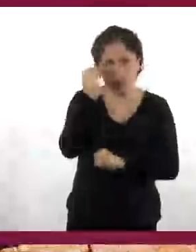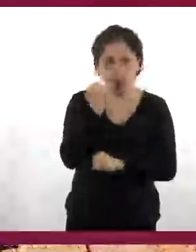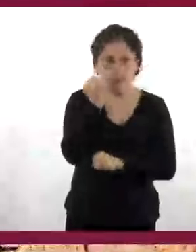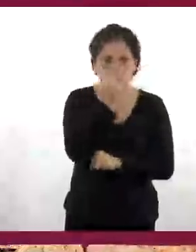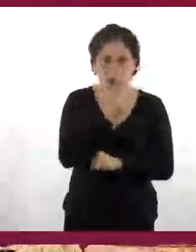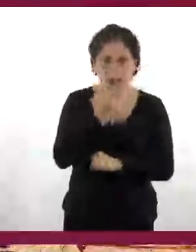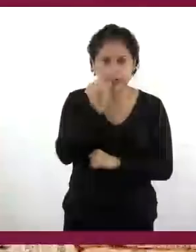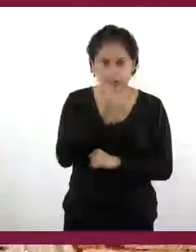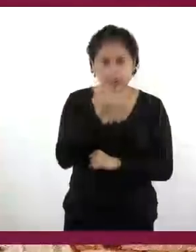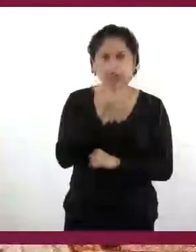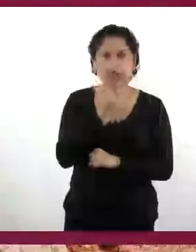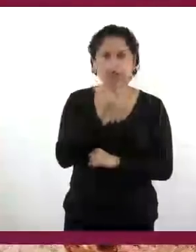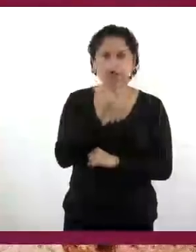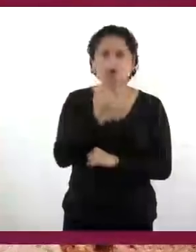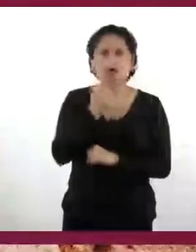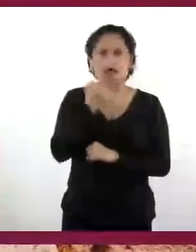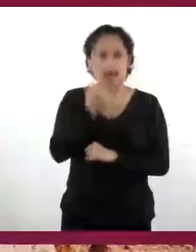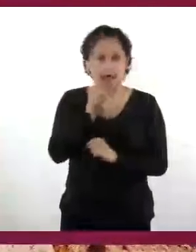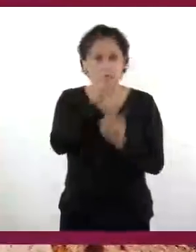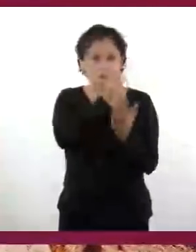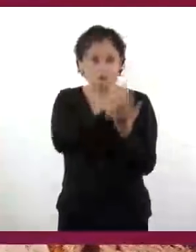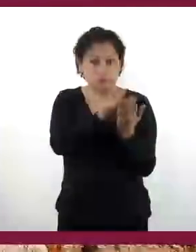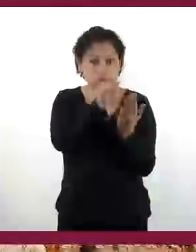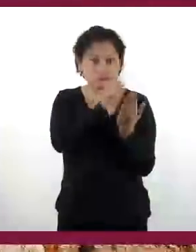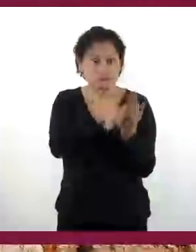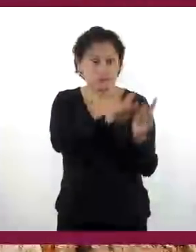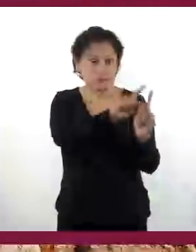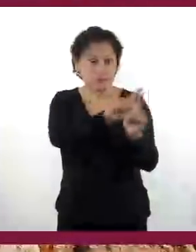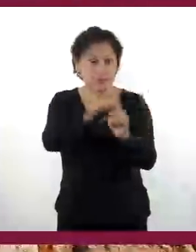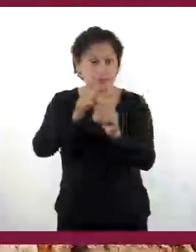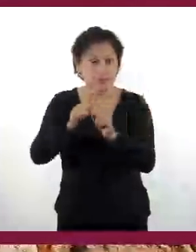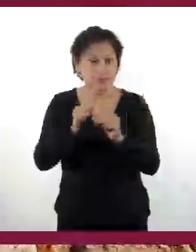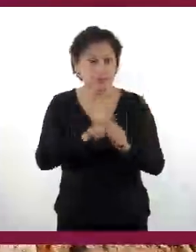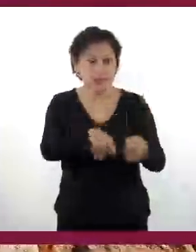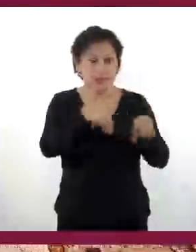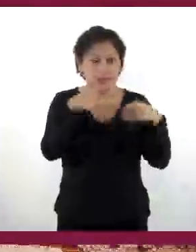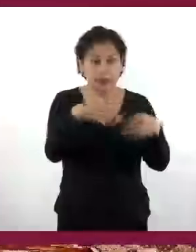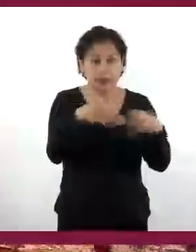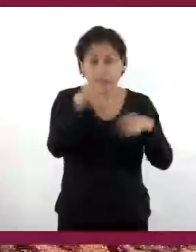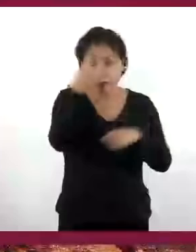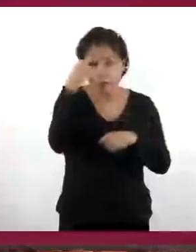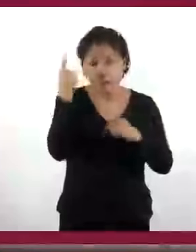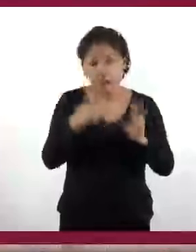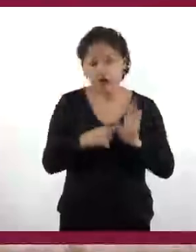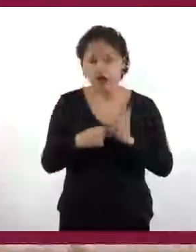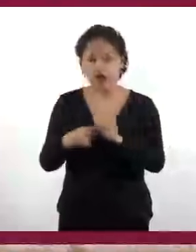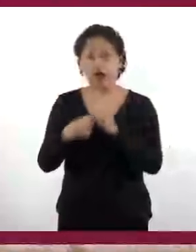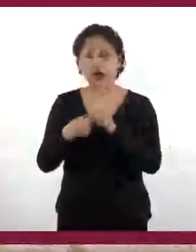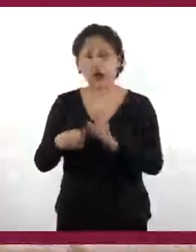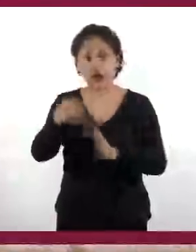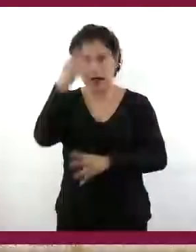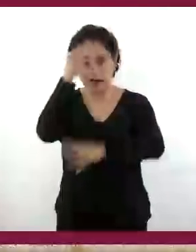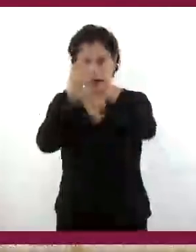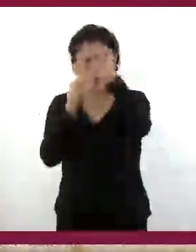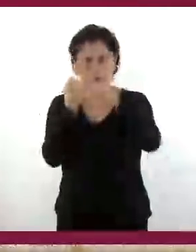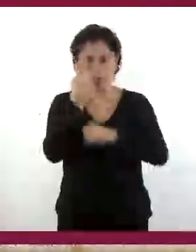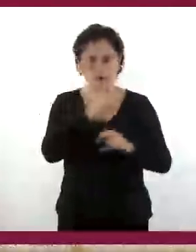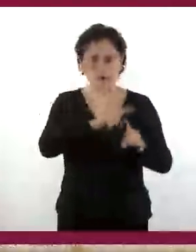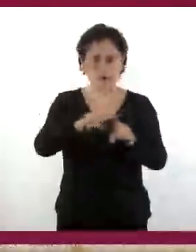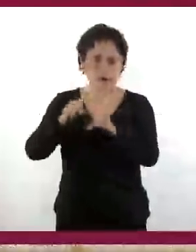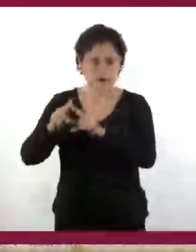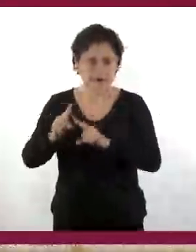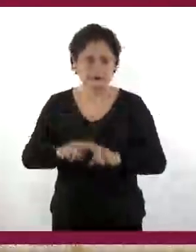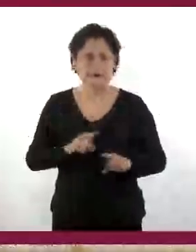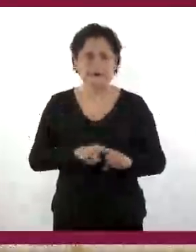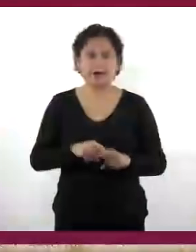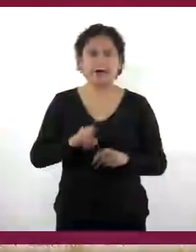por lo que generaron manuales y catecismos bilingües o multilingües. Las pinturas, grabados e ilustraciones